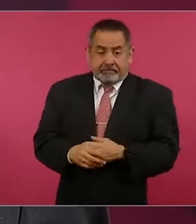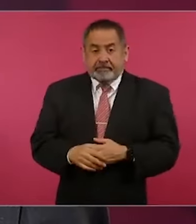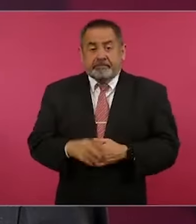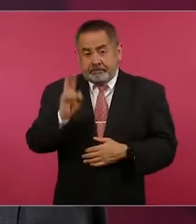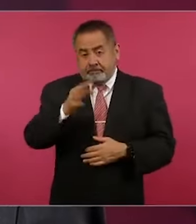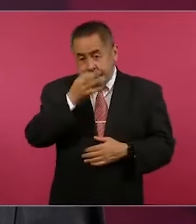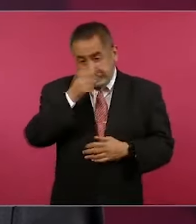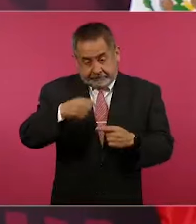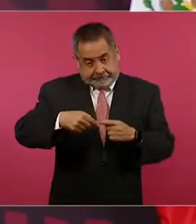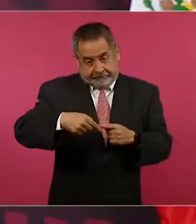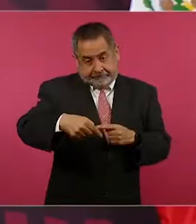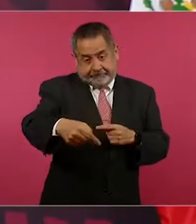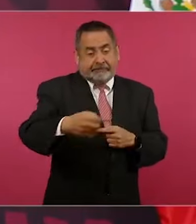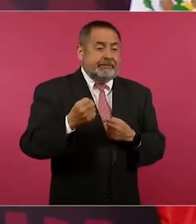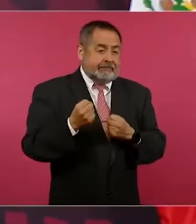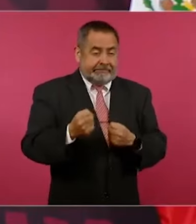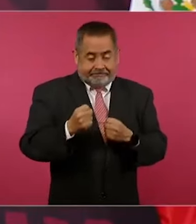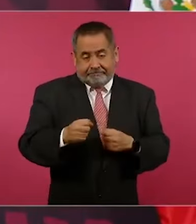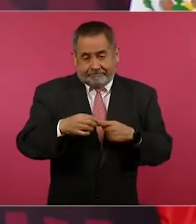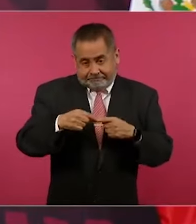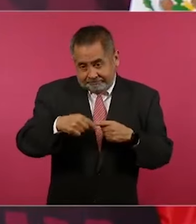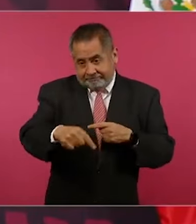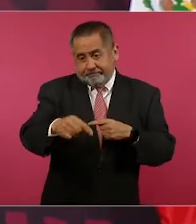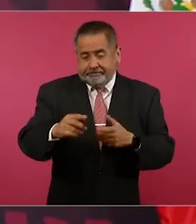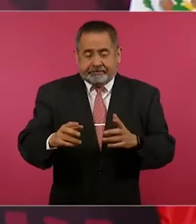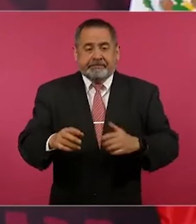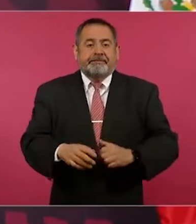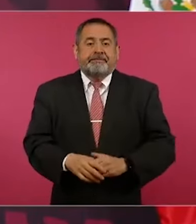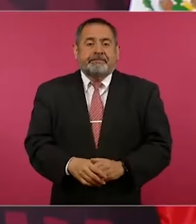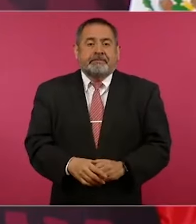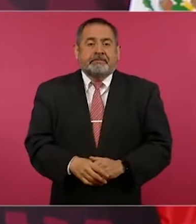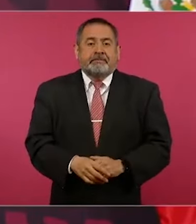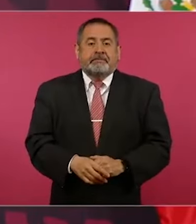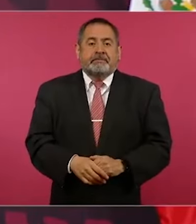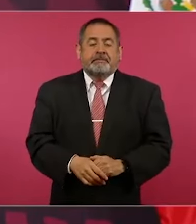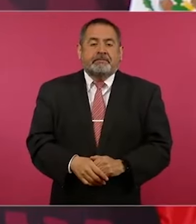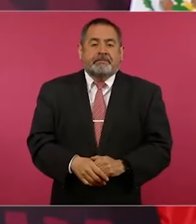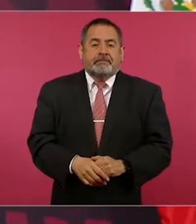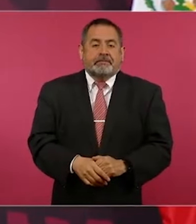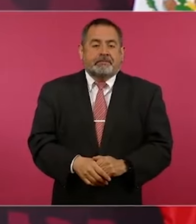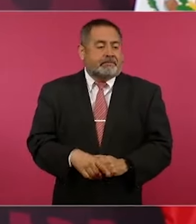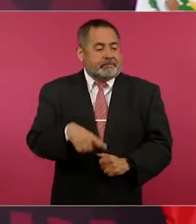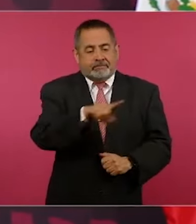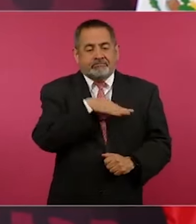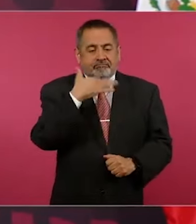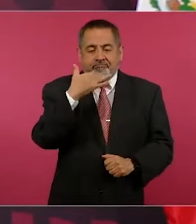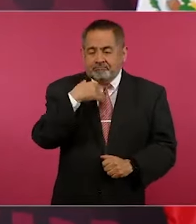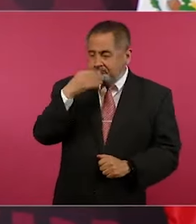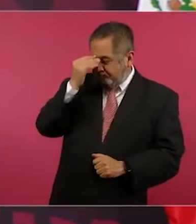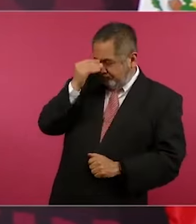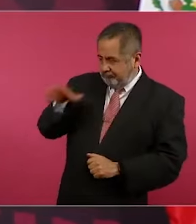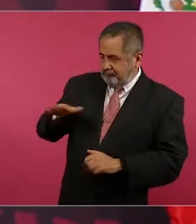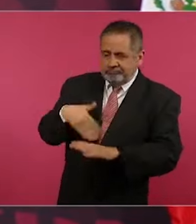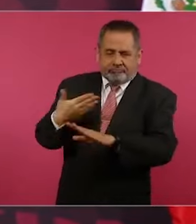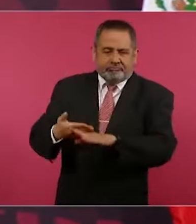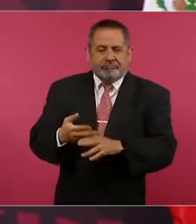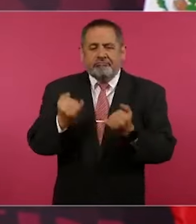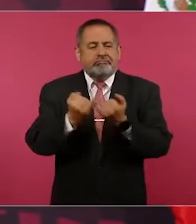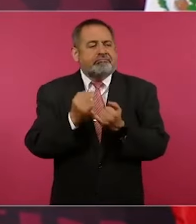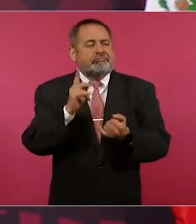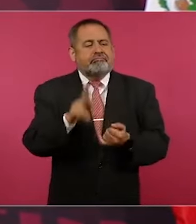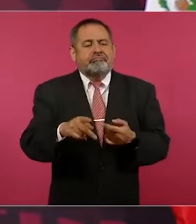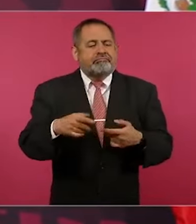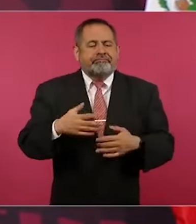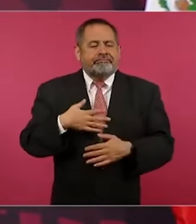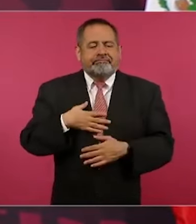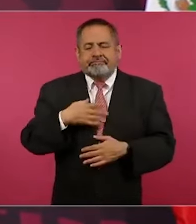la guerra sucia, como dicen, allá en mi pueblo,